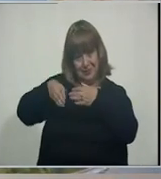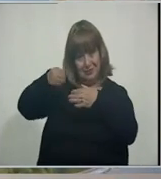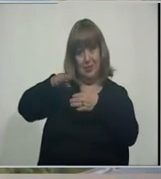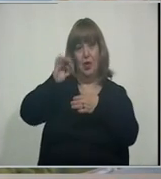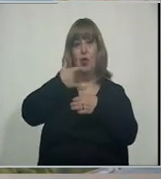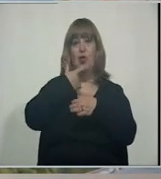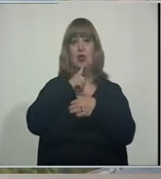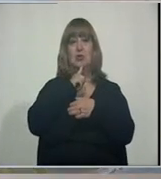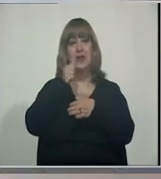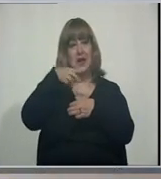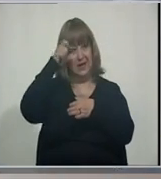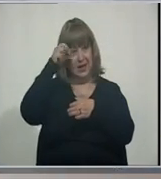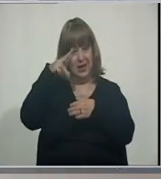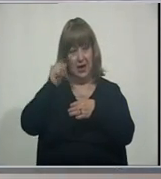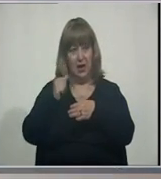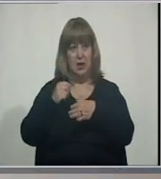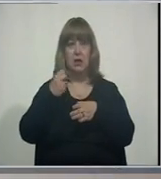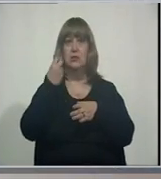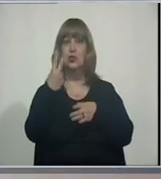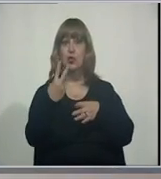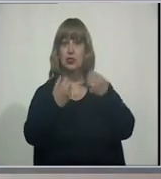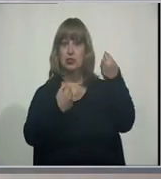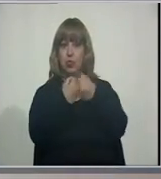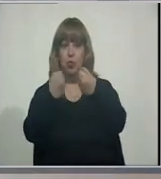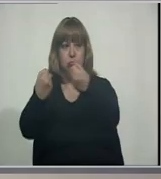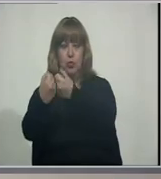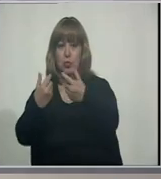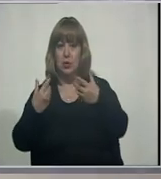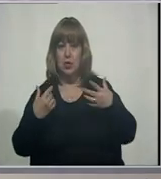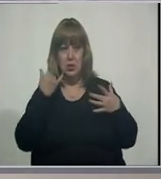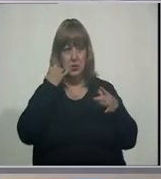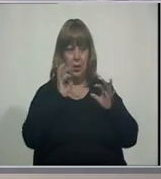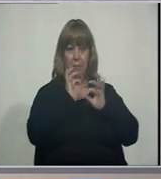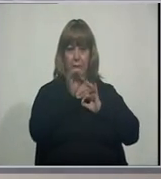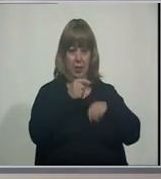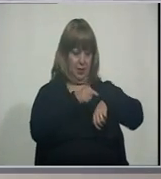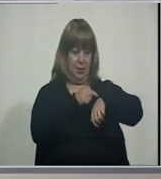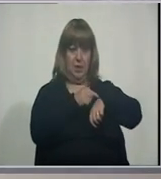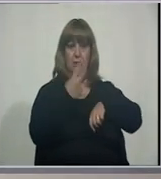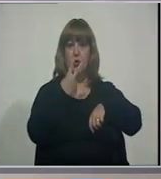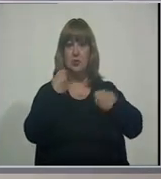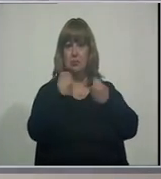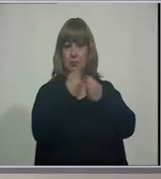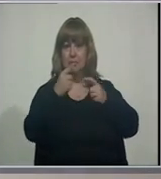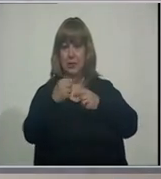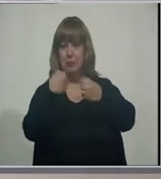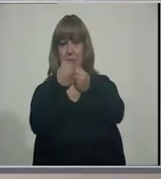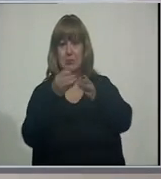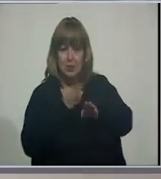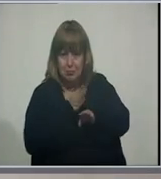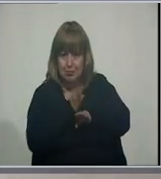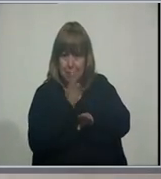Dos por uno hoy por la mañana en esta intersección Con espacios de minutos nada más Dos accidentes en la misma